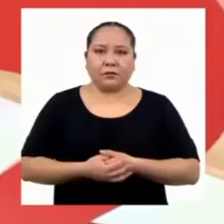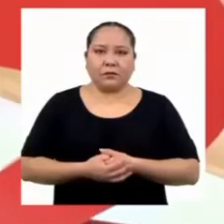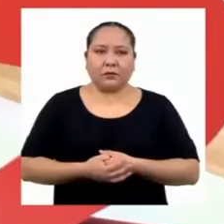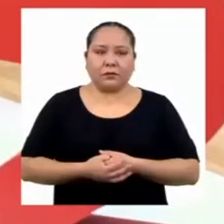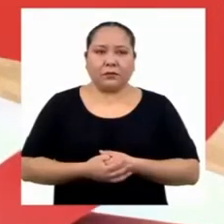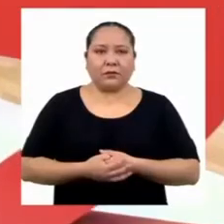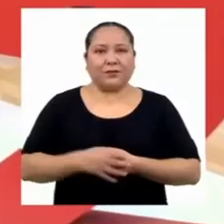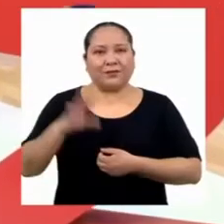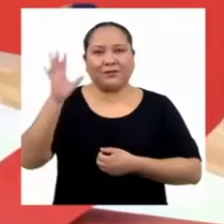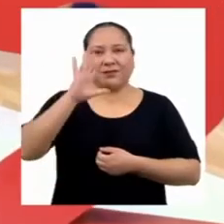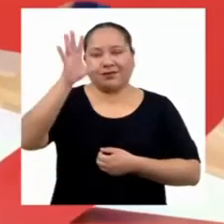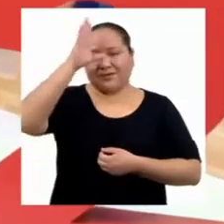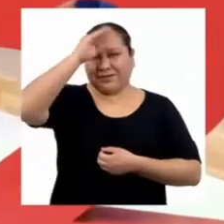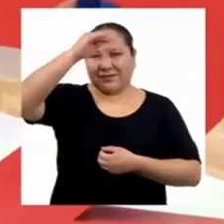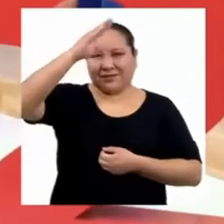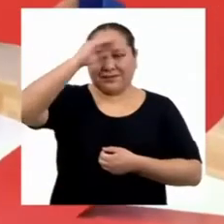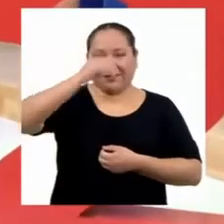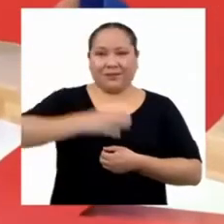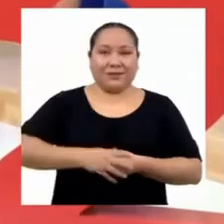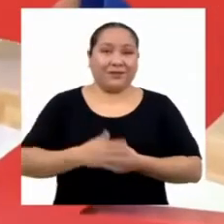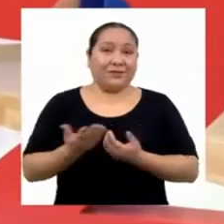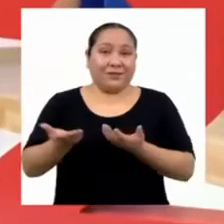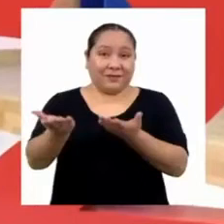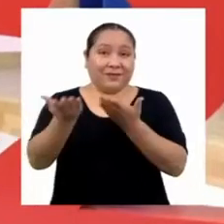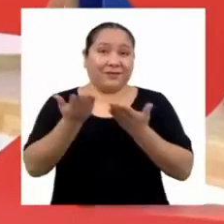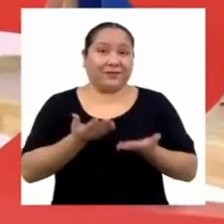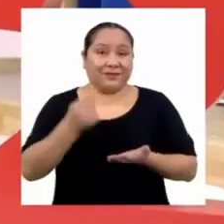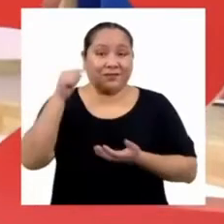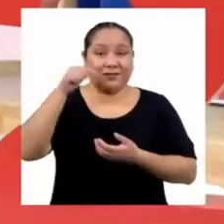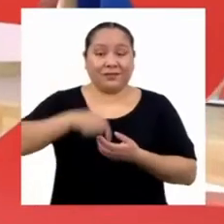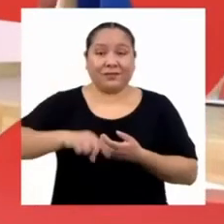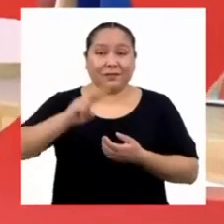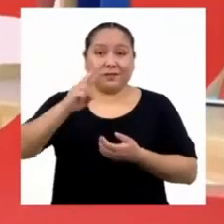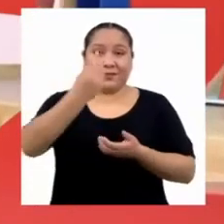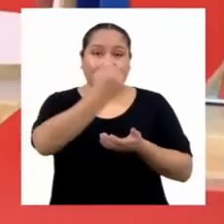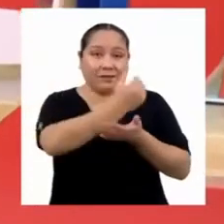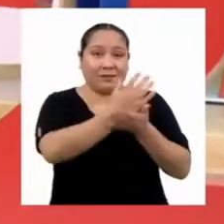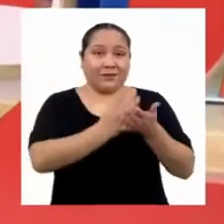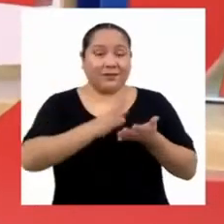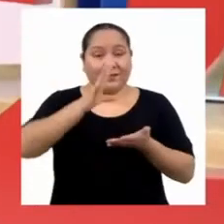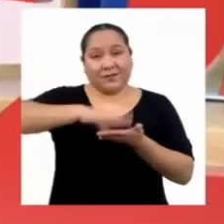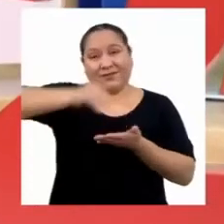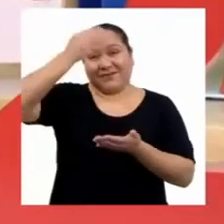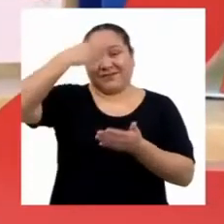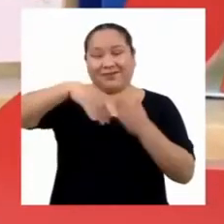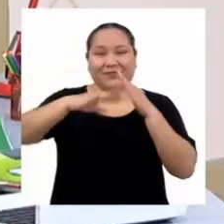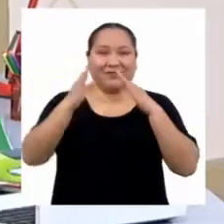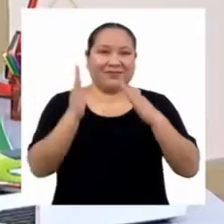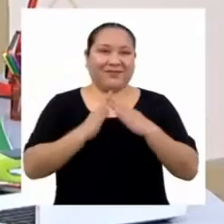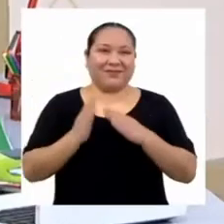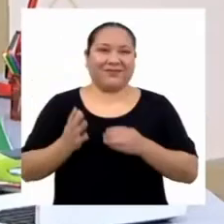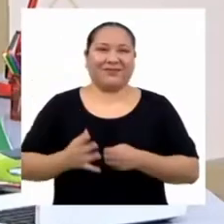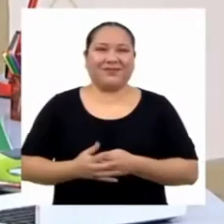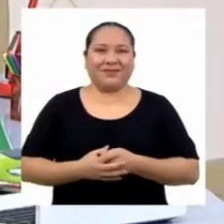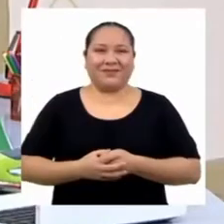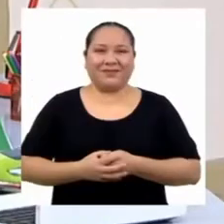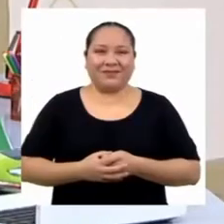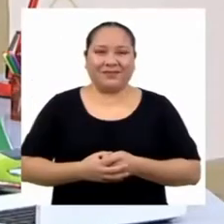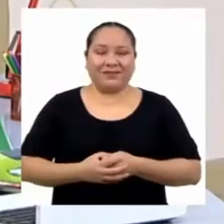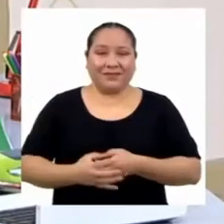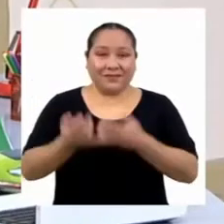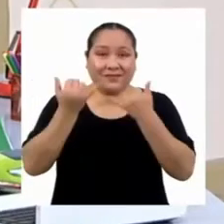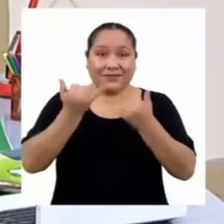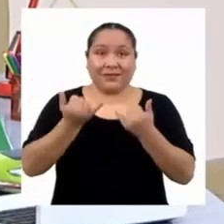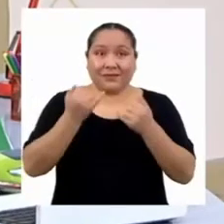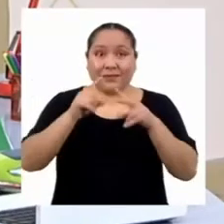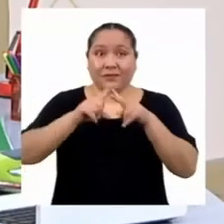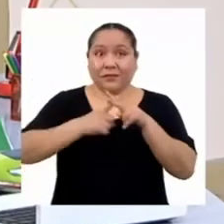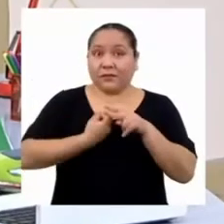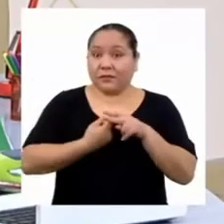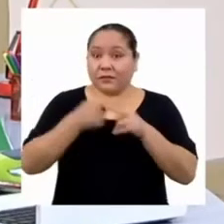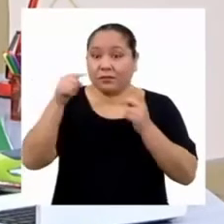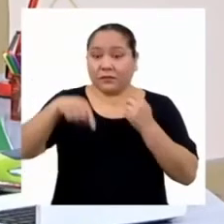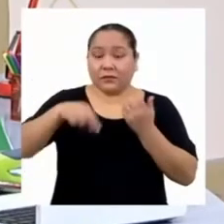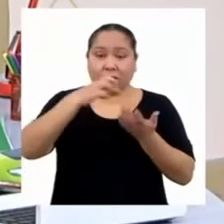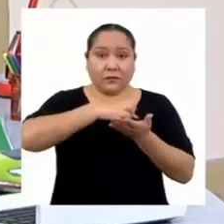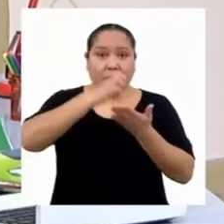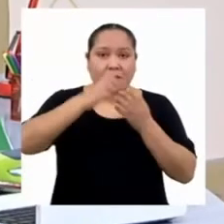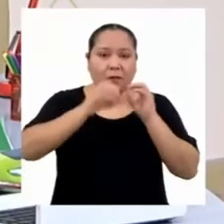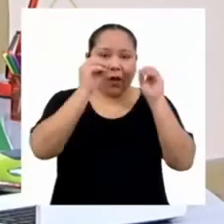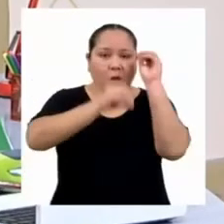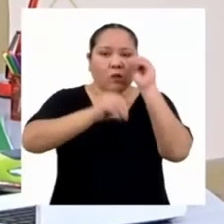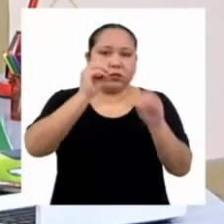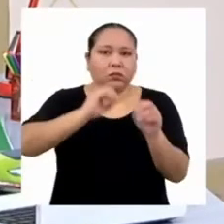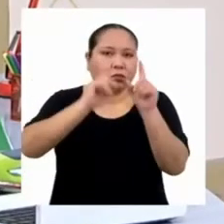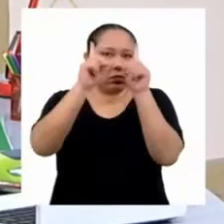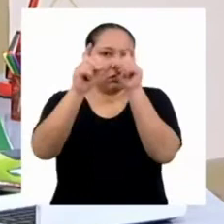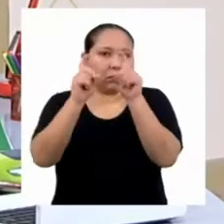Hola, chicas y chicos. Les doy la bienvenida a este segundo bloque de Aprendo en Casa. Hoy iniciamos el programa planteando las